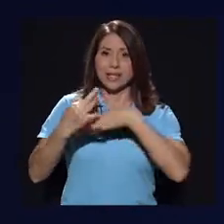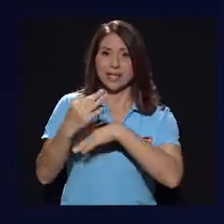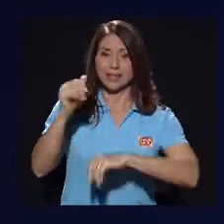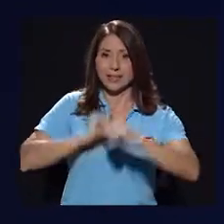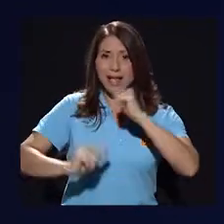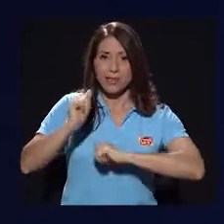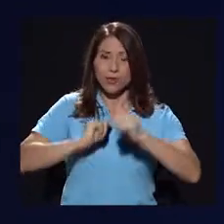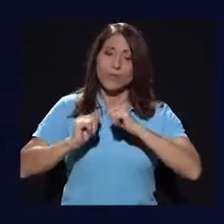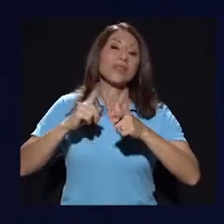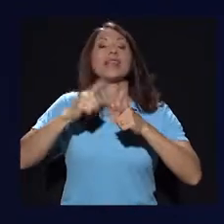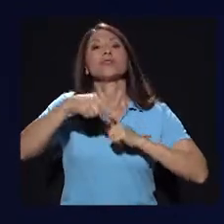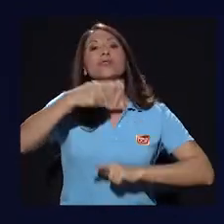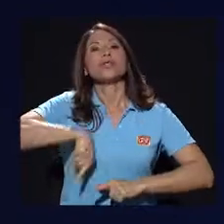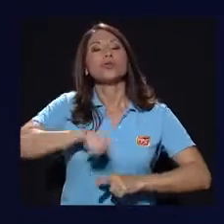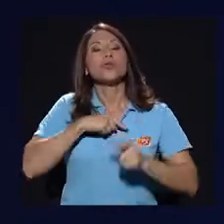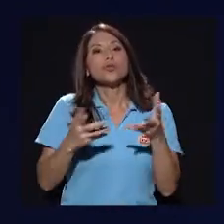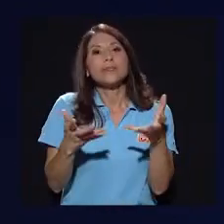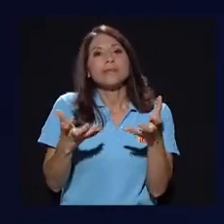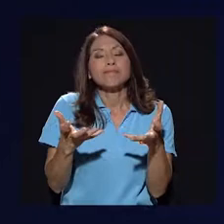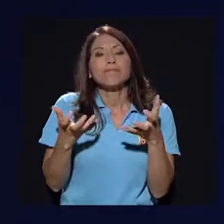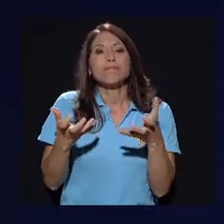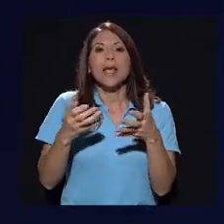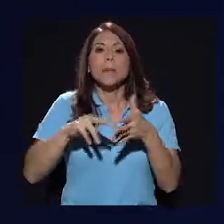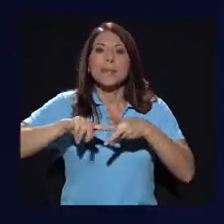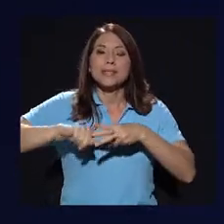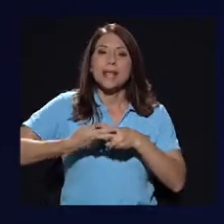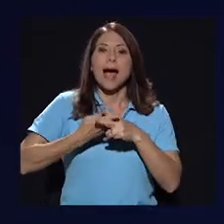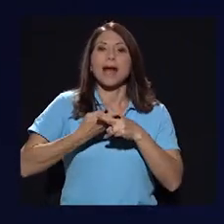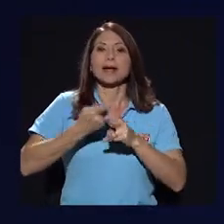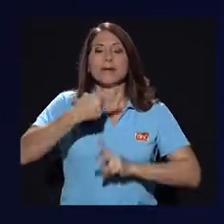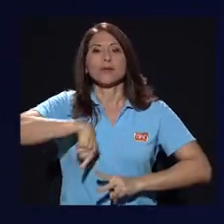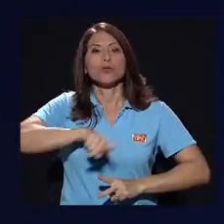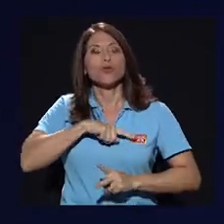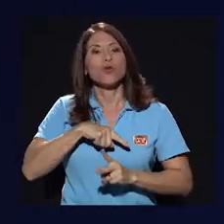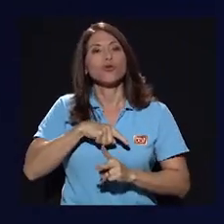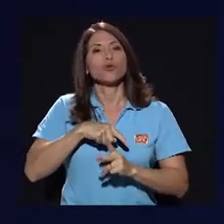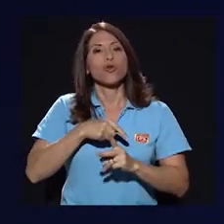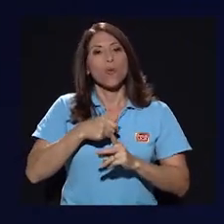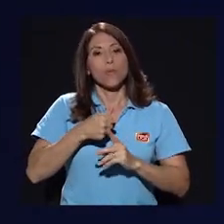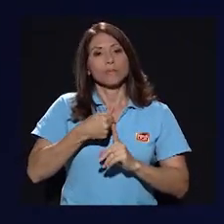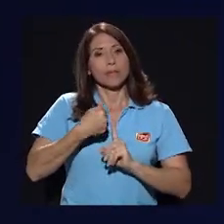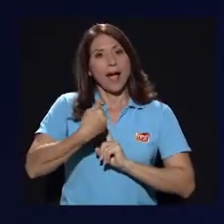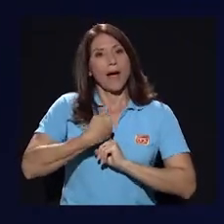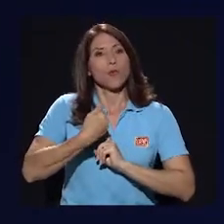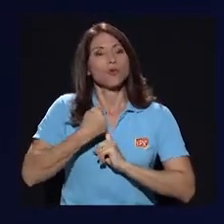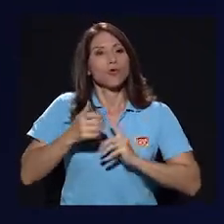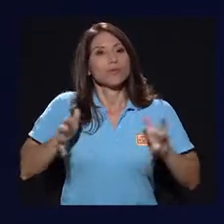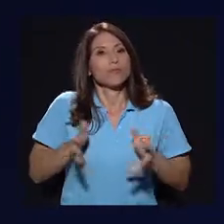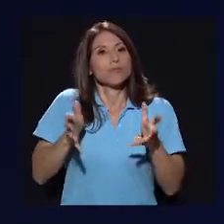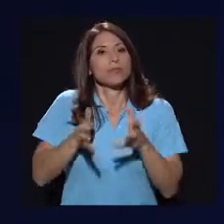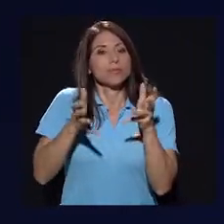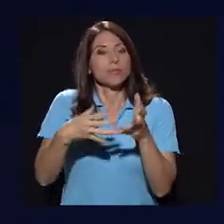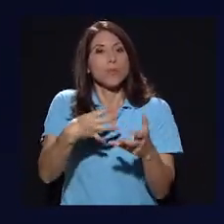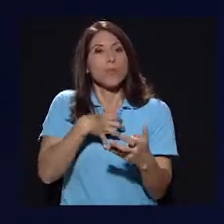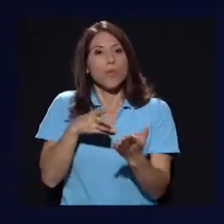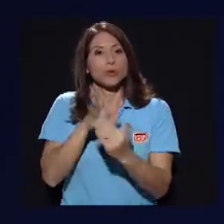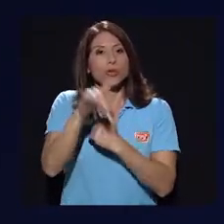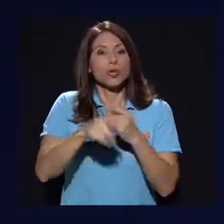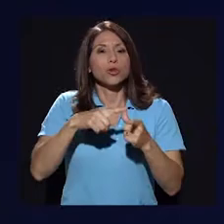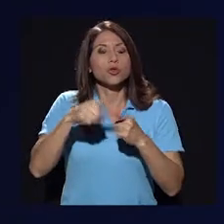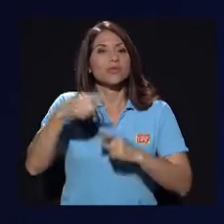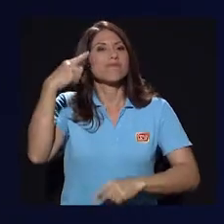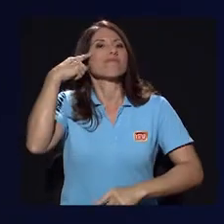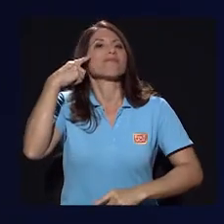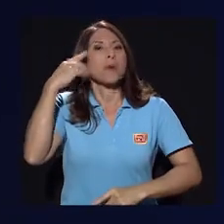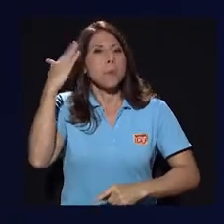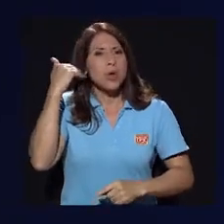teatro. Entonces, teníamos muchas ganas, ¿verdad? De empezar a autogestionarnos nuestros propios proyectos hasta que dijimos, bueno, ¿por qué no